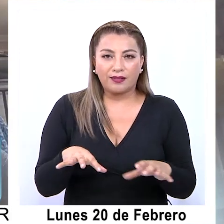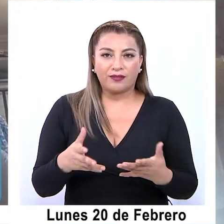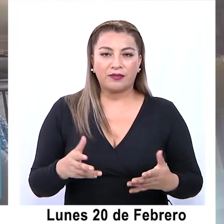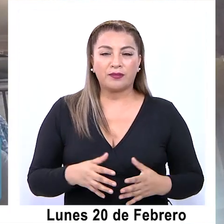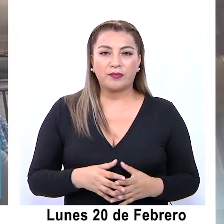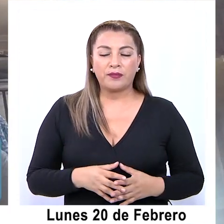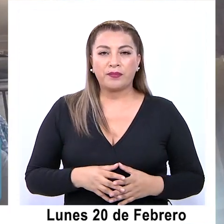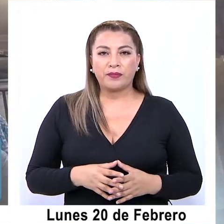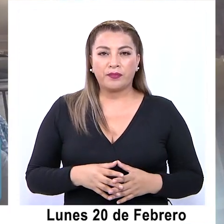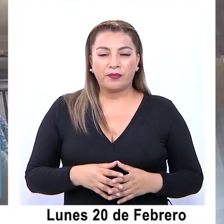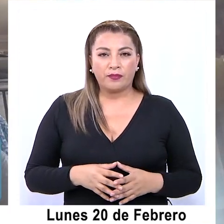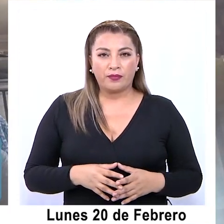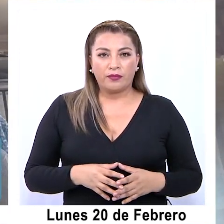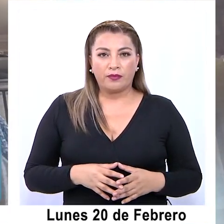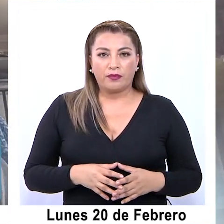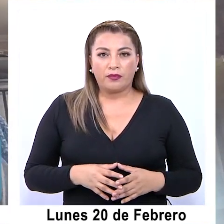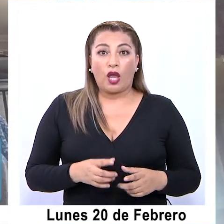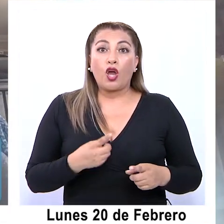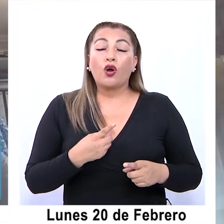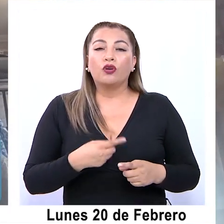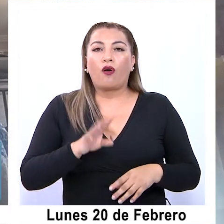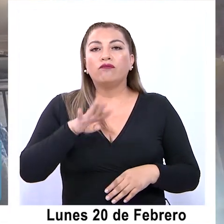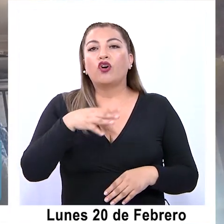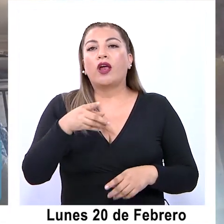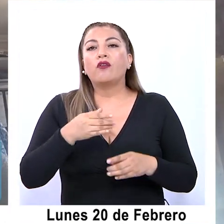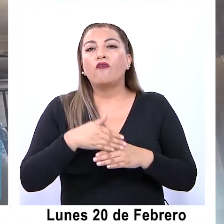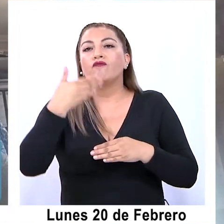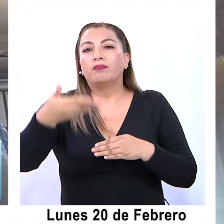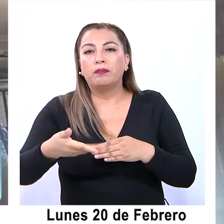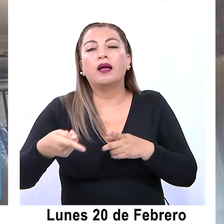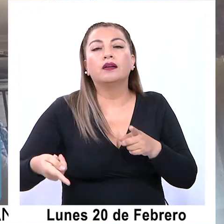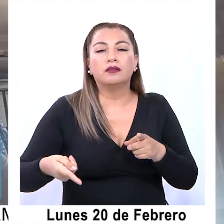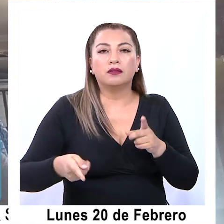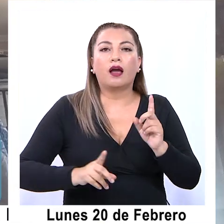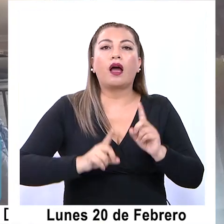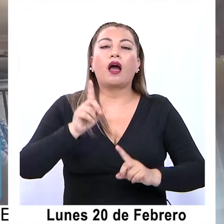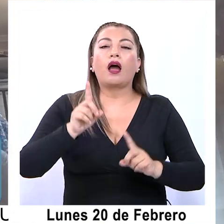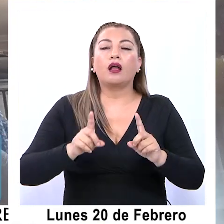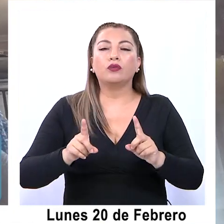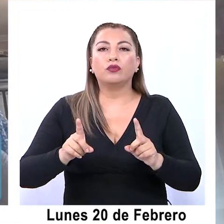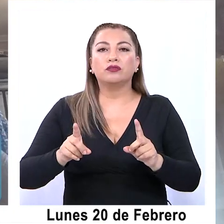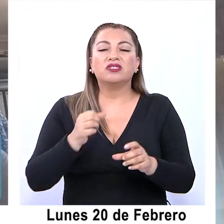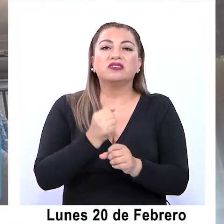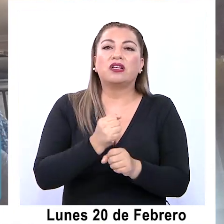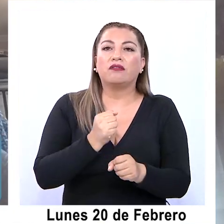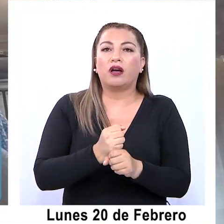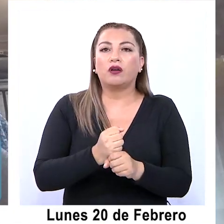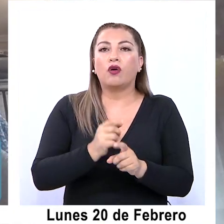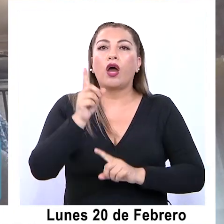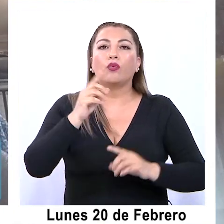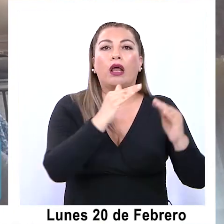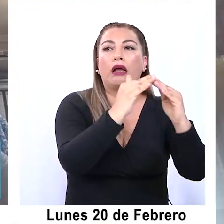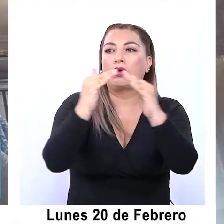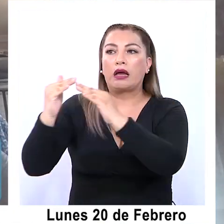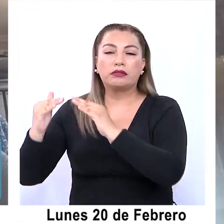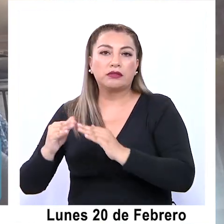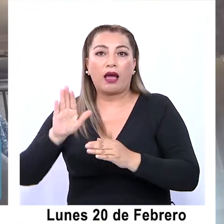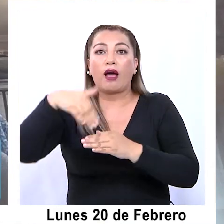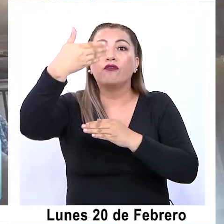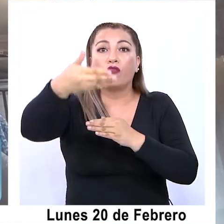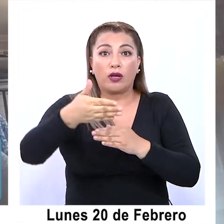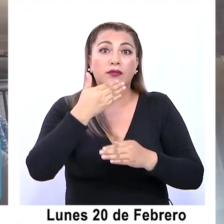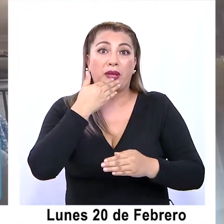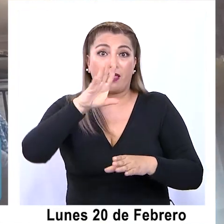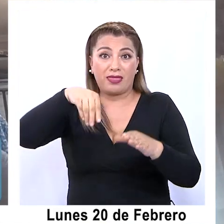extra programáticas, por así decirlo, con algunas intervenciones en algunos barrios y